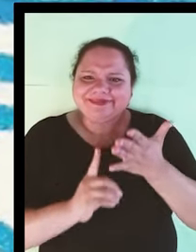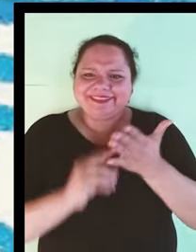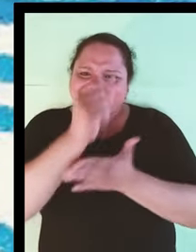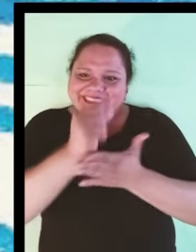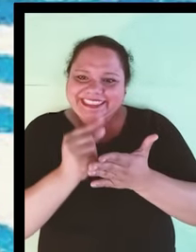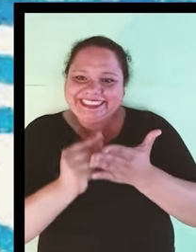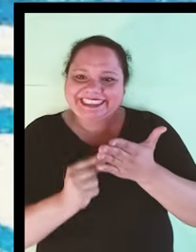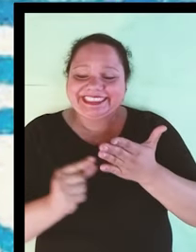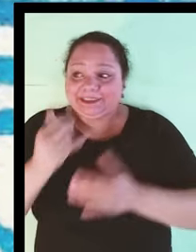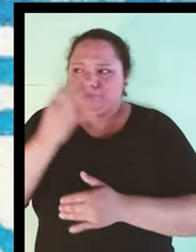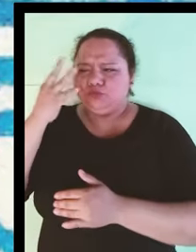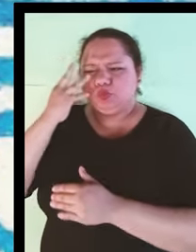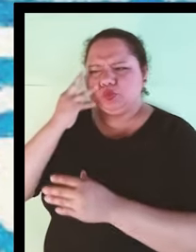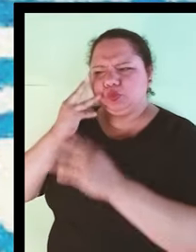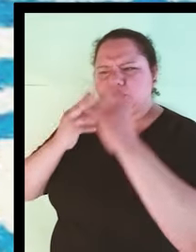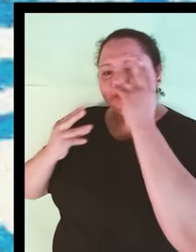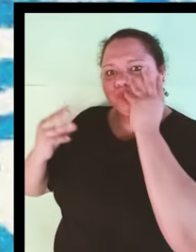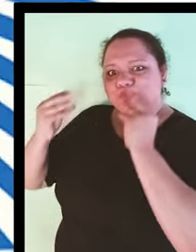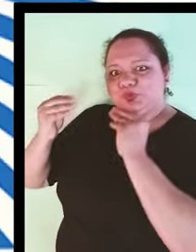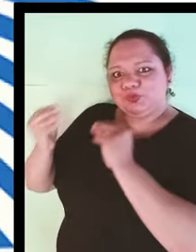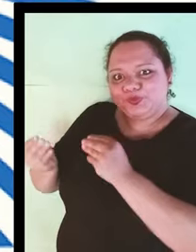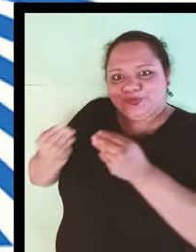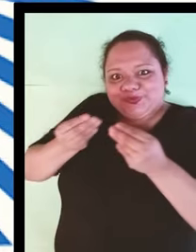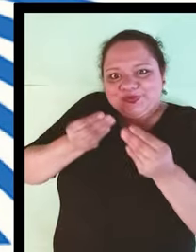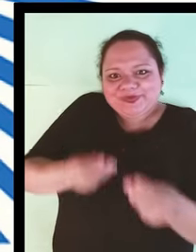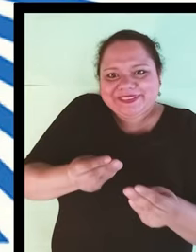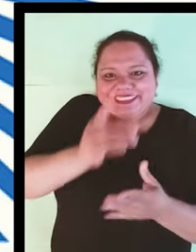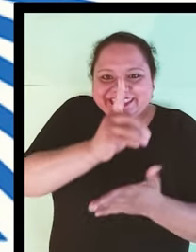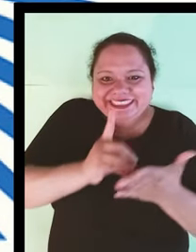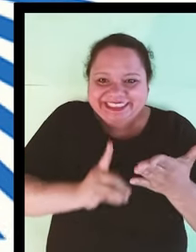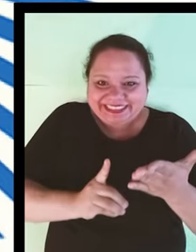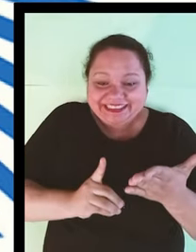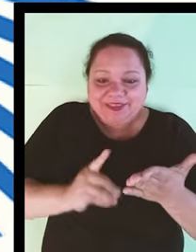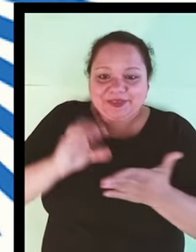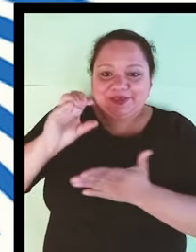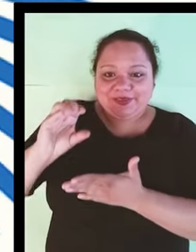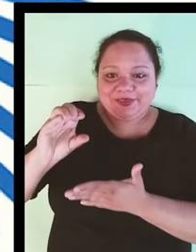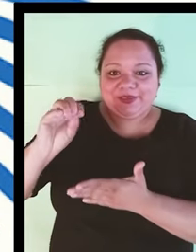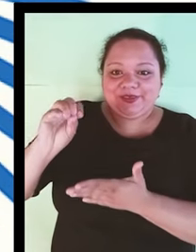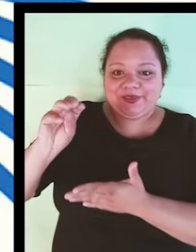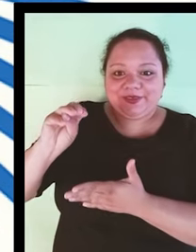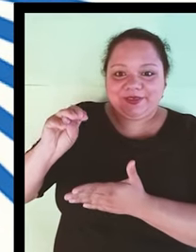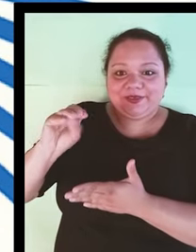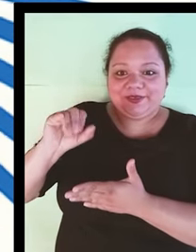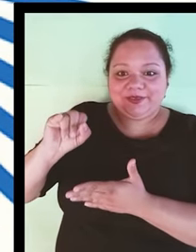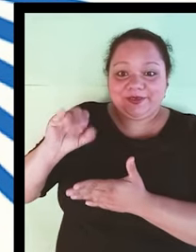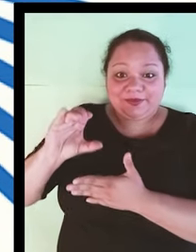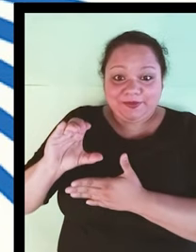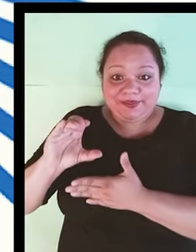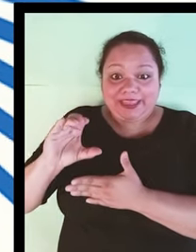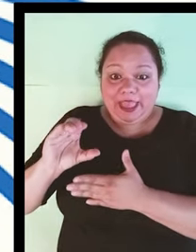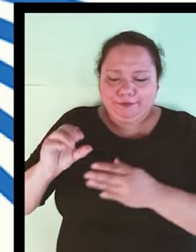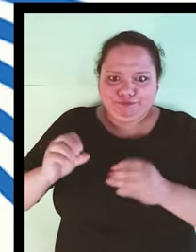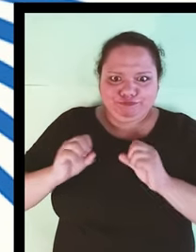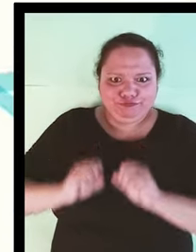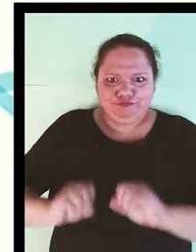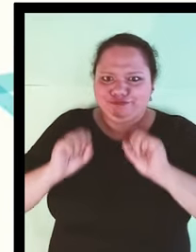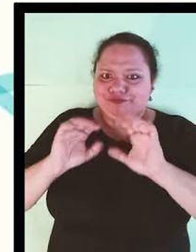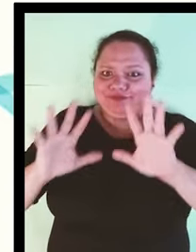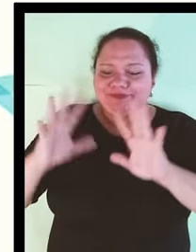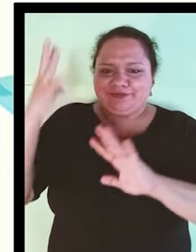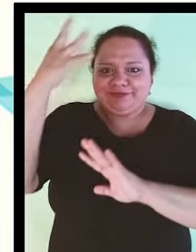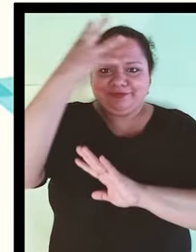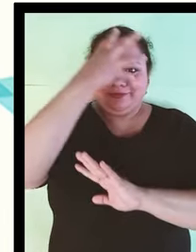y la experimentación brindan al cómic. El resultado es un laboratorio expresivo de extraordinaria